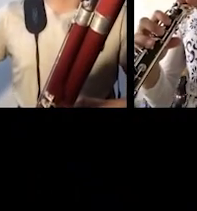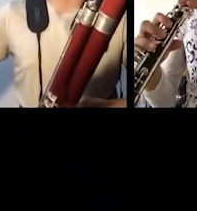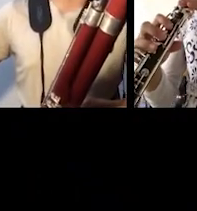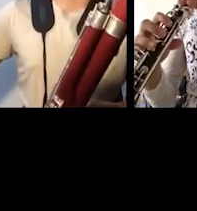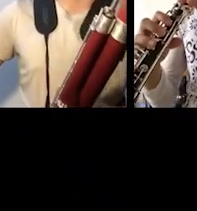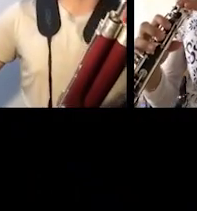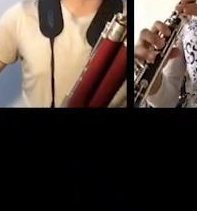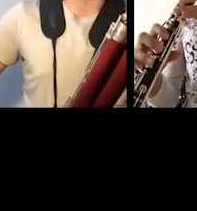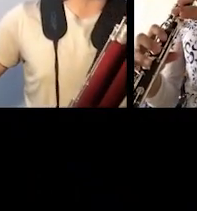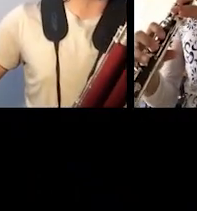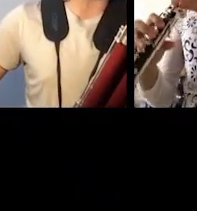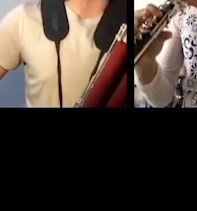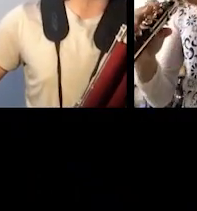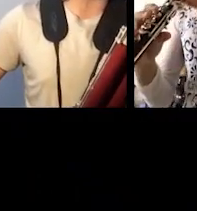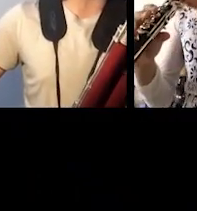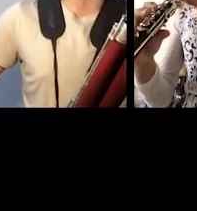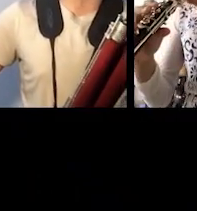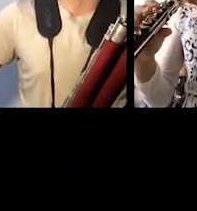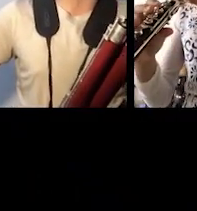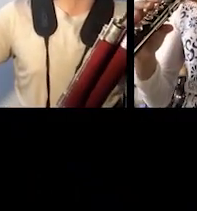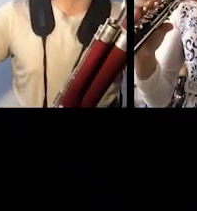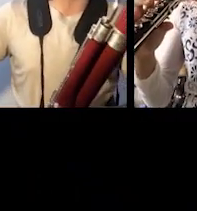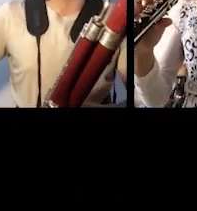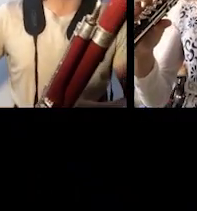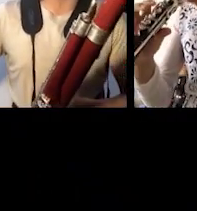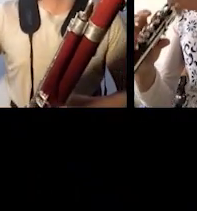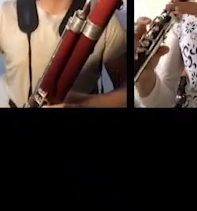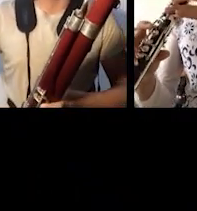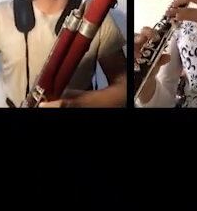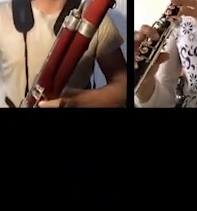No se muevan de Aprende